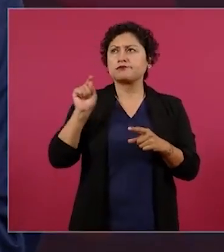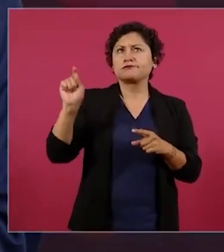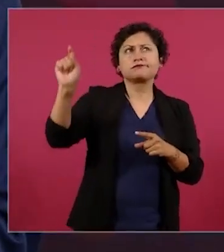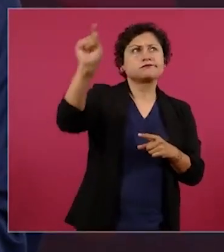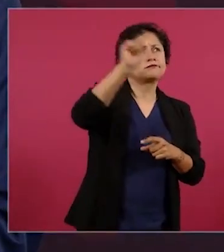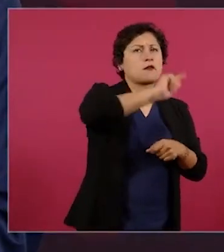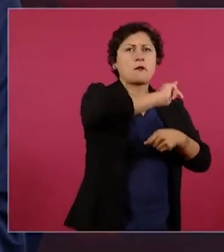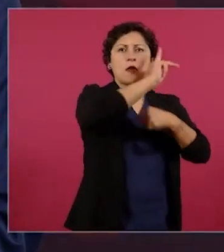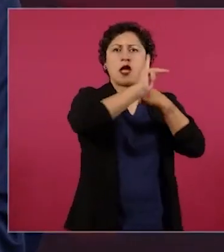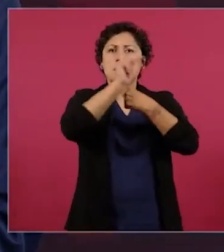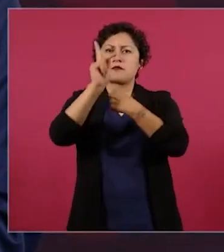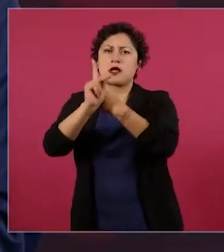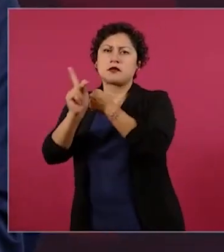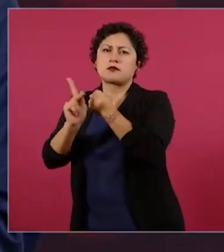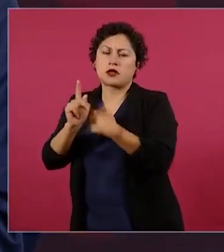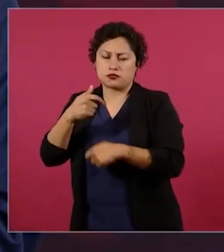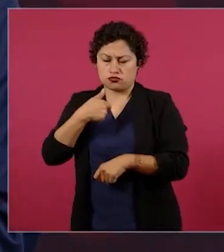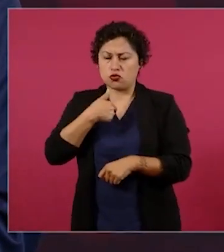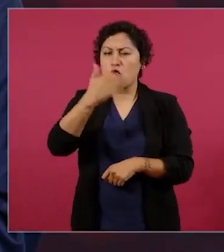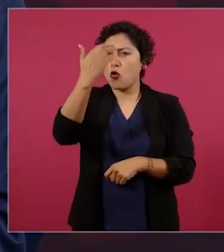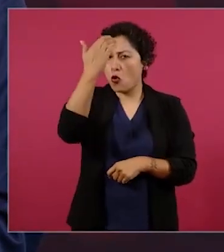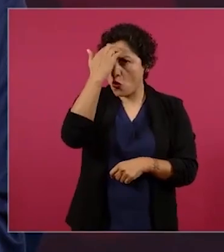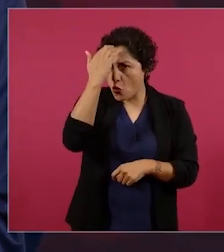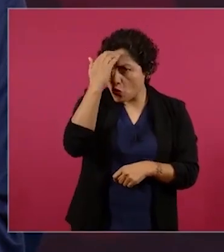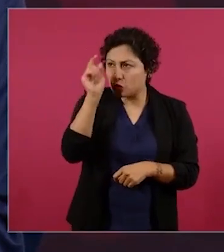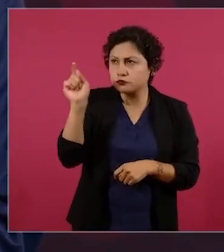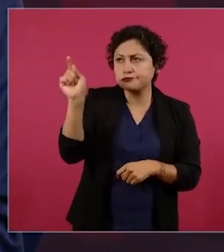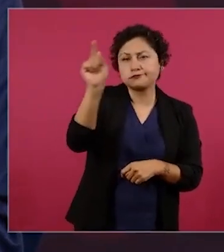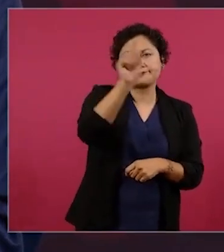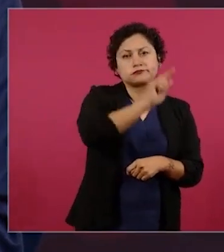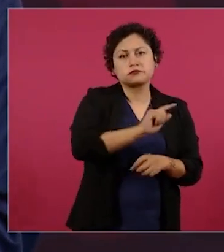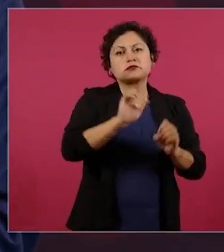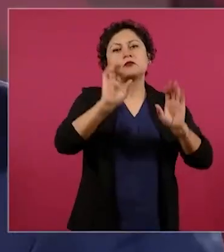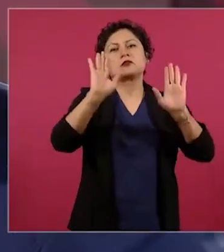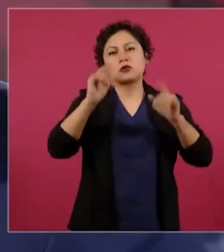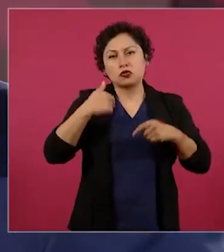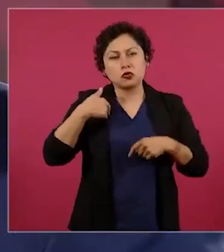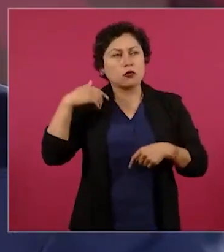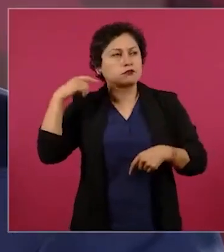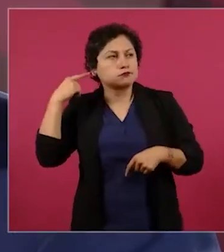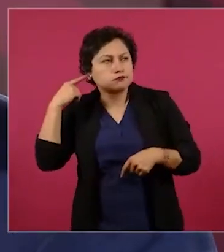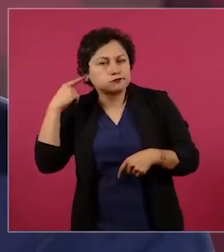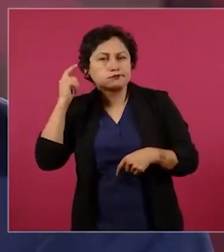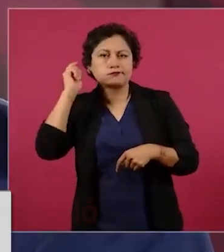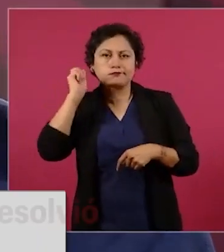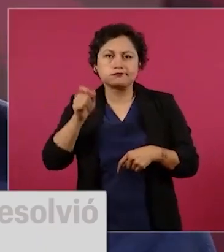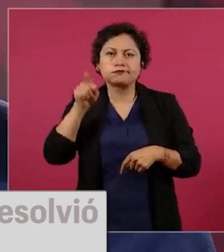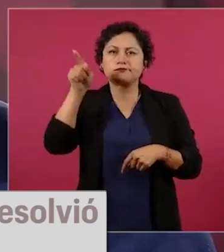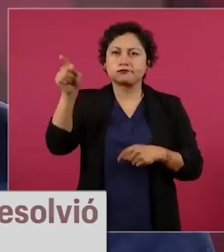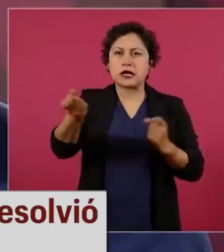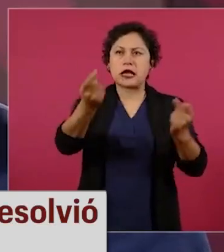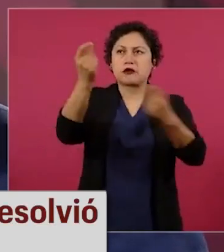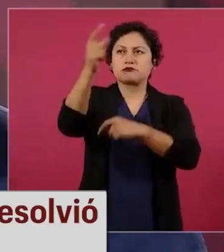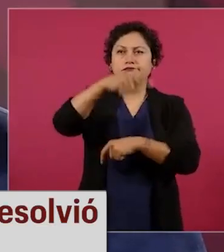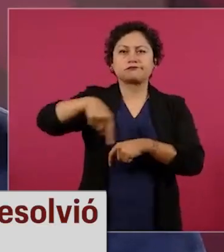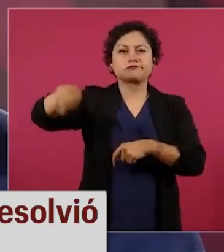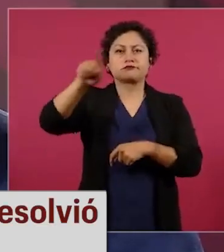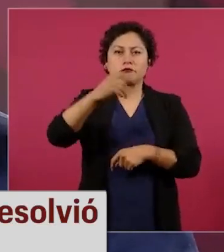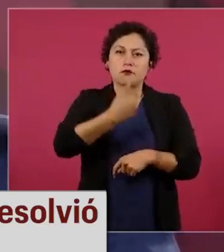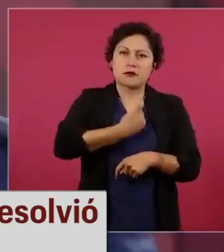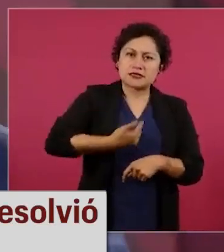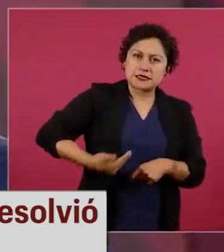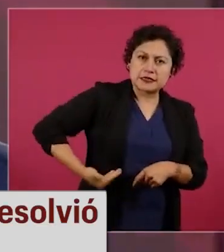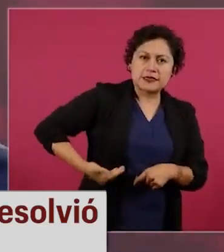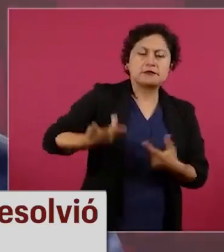rentaban embarcaciones para recolectar el sargazo pero no era suficiente. La limpieza, sobre todo en Quintana Roo, el Caribe, del sargazo que afecta mucho al